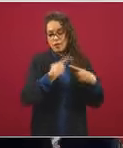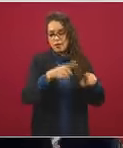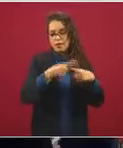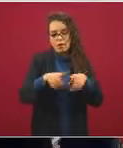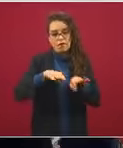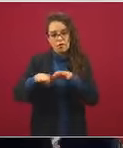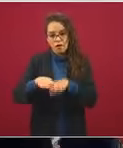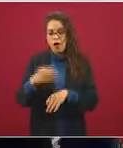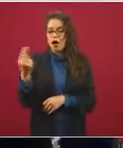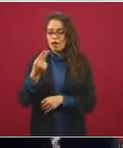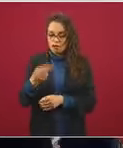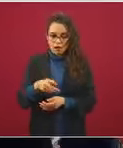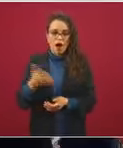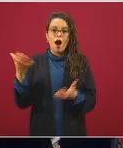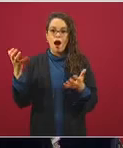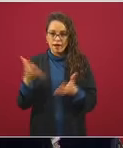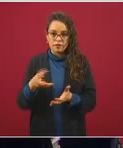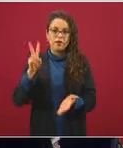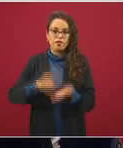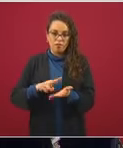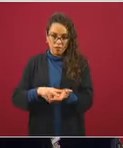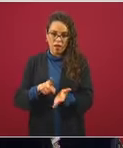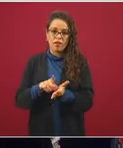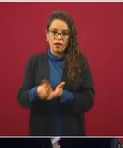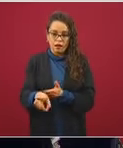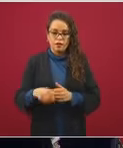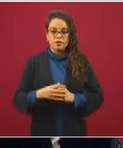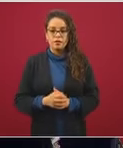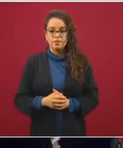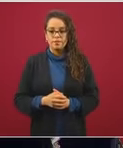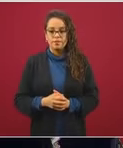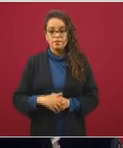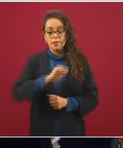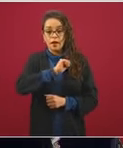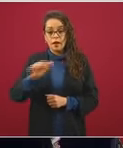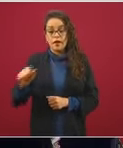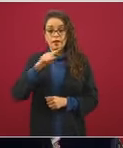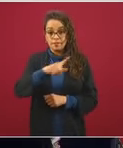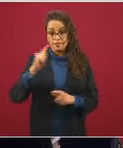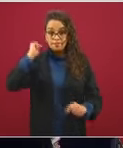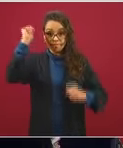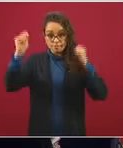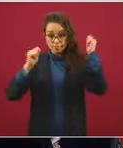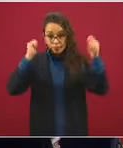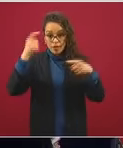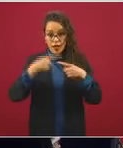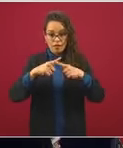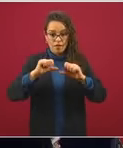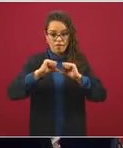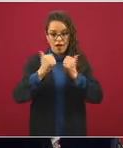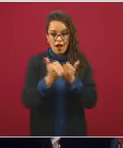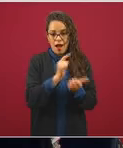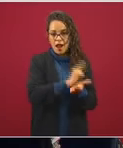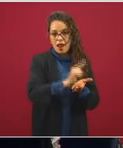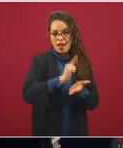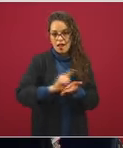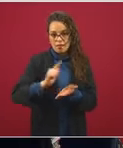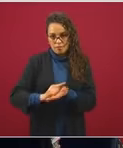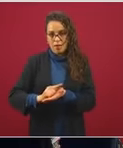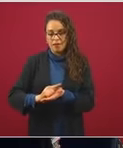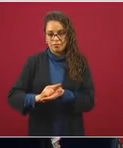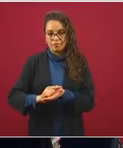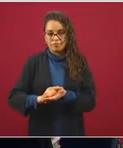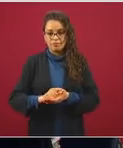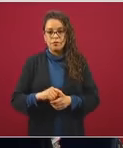Los rubros que destacamos para cada empresa turística es las áreas de más importancia para realizar limpieza y desinfección, como son los mostradores